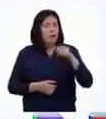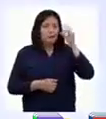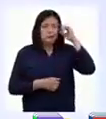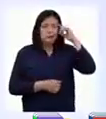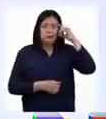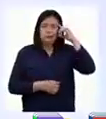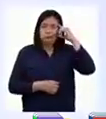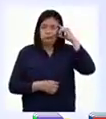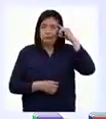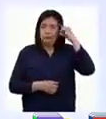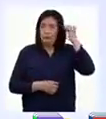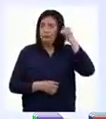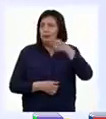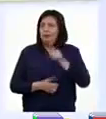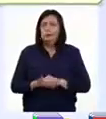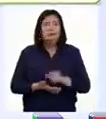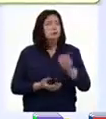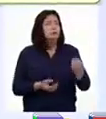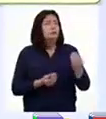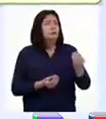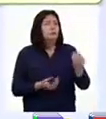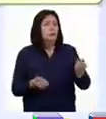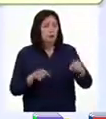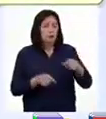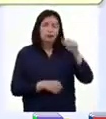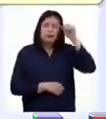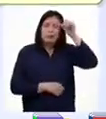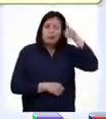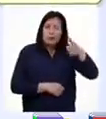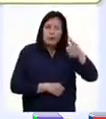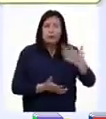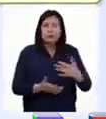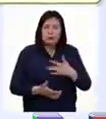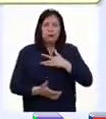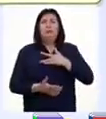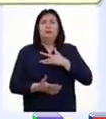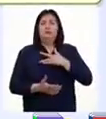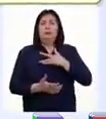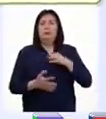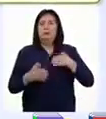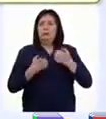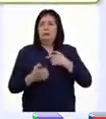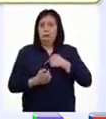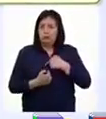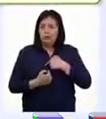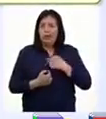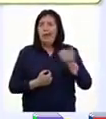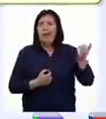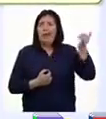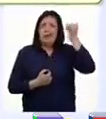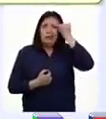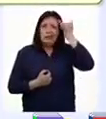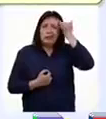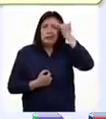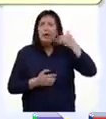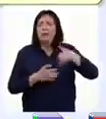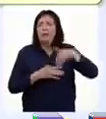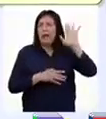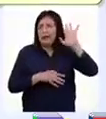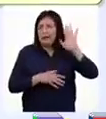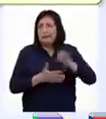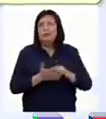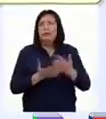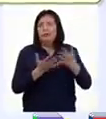su memoria, ¿no? Esto se debe a que cuando un recuerdo genera un gran impacto emocional, queda registrado con más